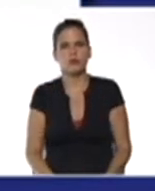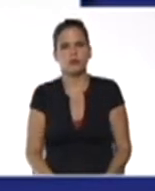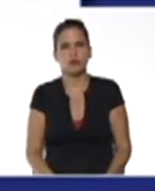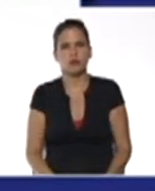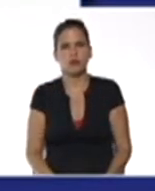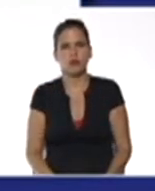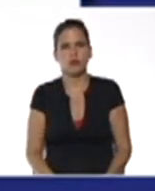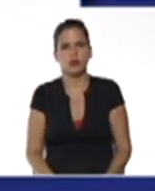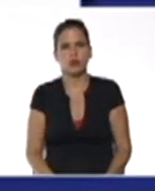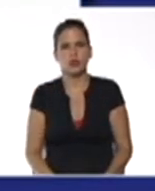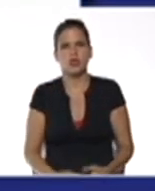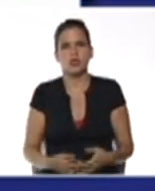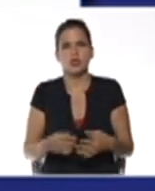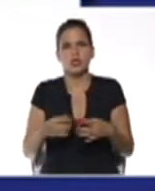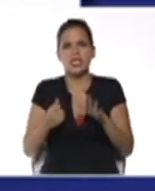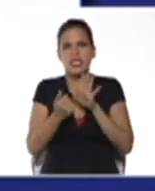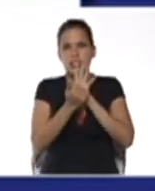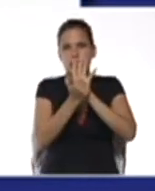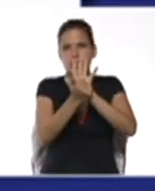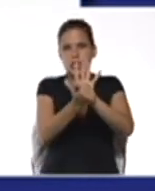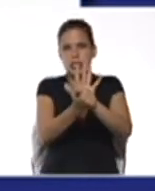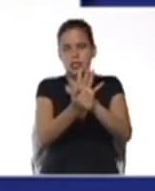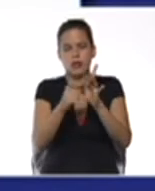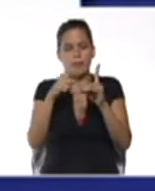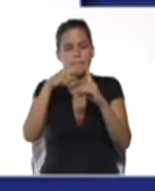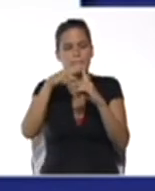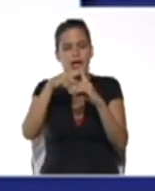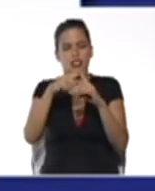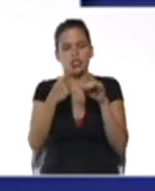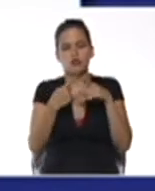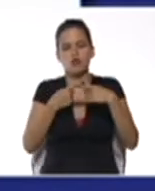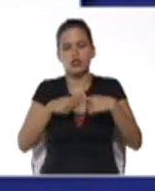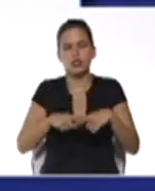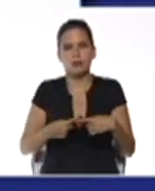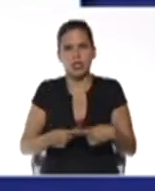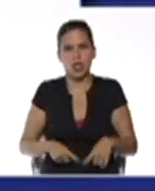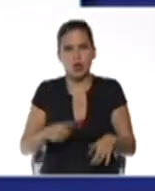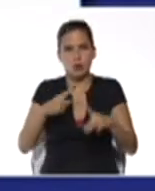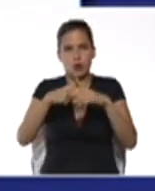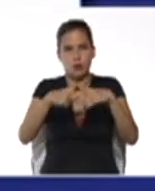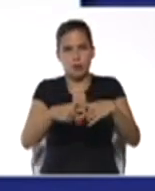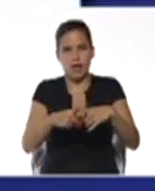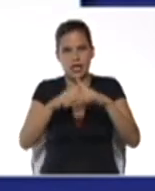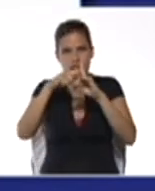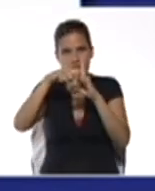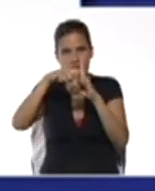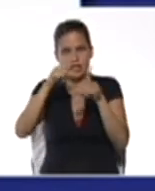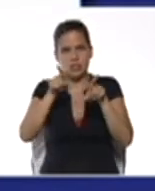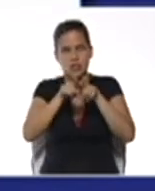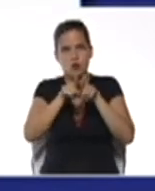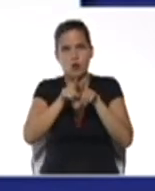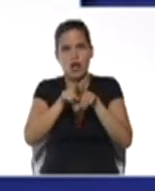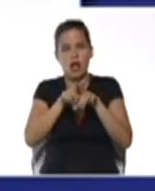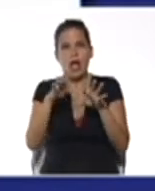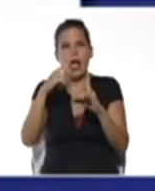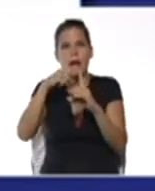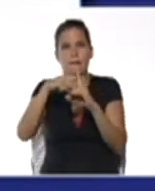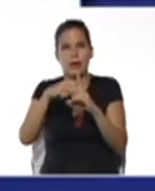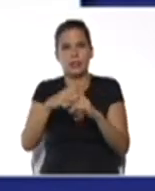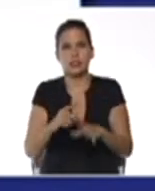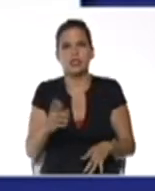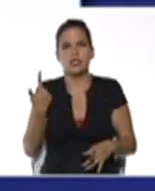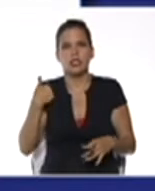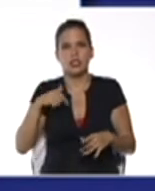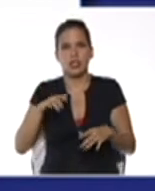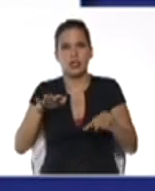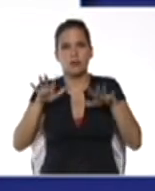Más por más, más. Y 5 por 3, 15. Vamos en el orden de derecha a izquierda. Obtenemos el más 15